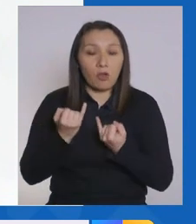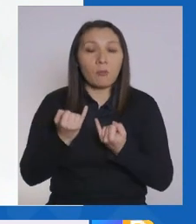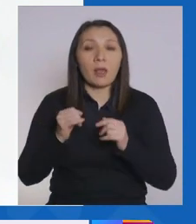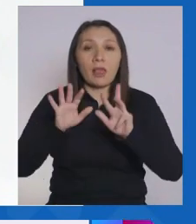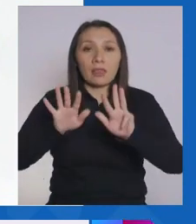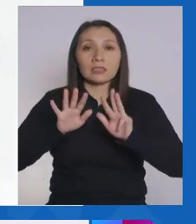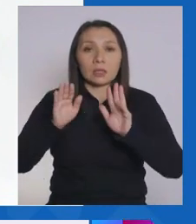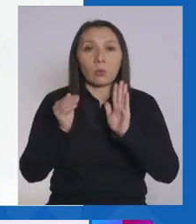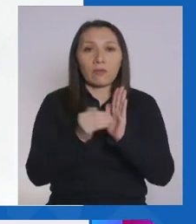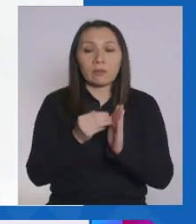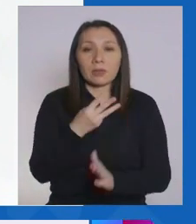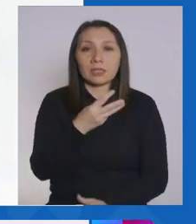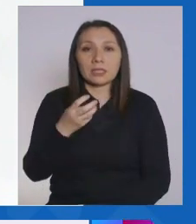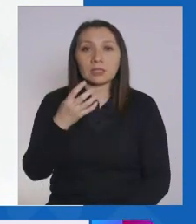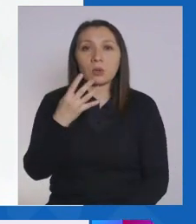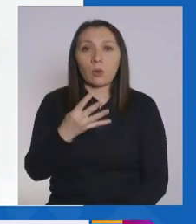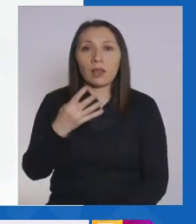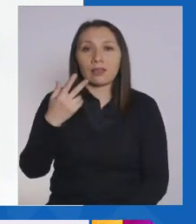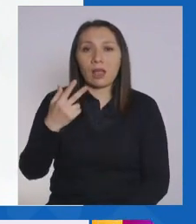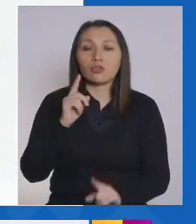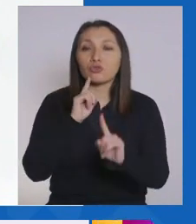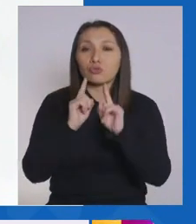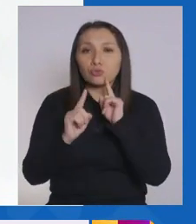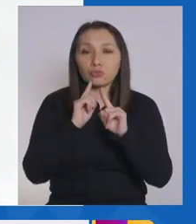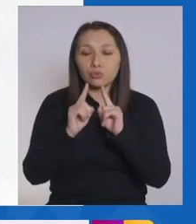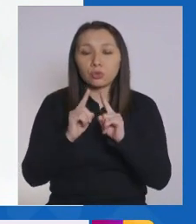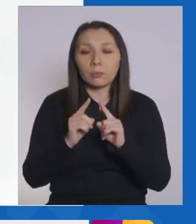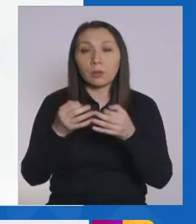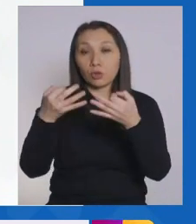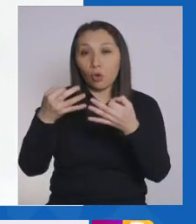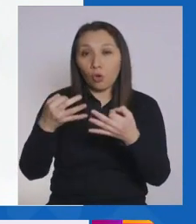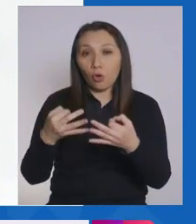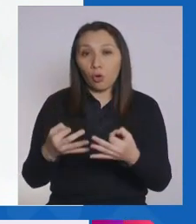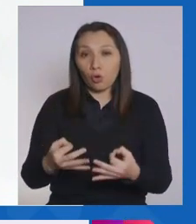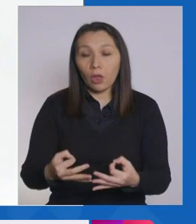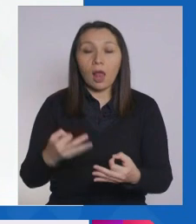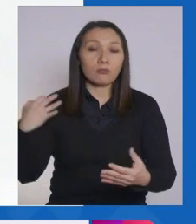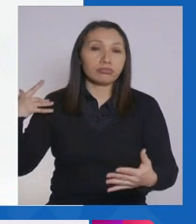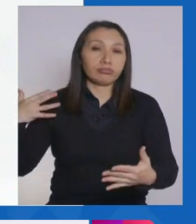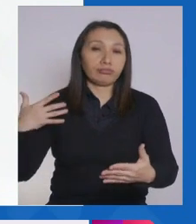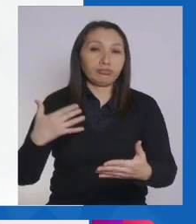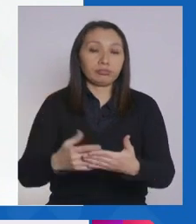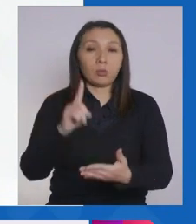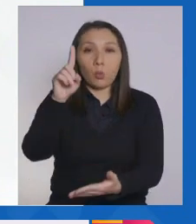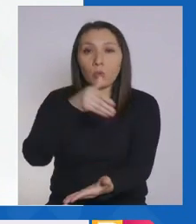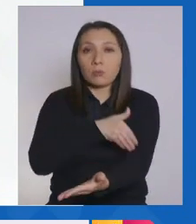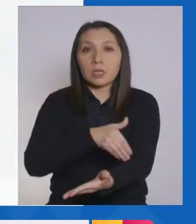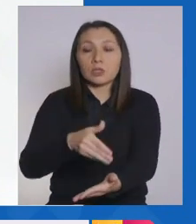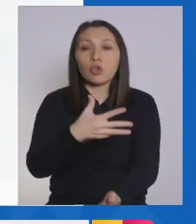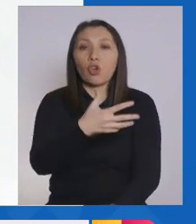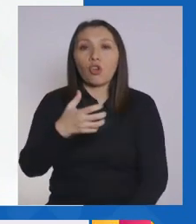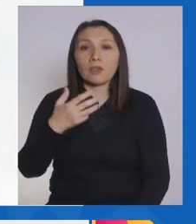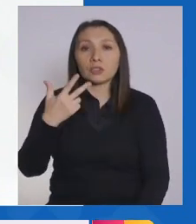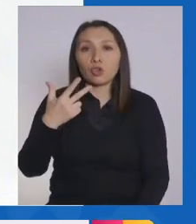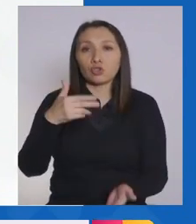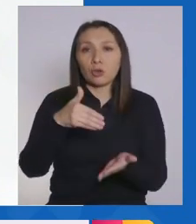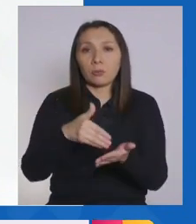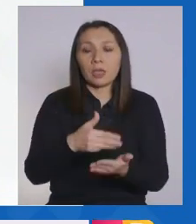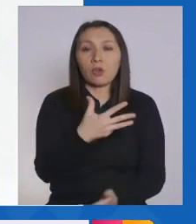19.348 exámenes, lo que da una cifra total de 1.908